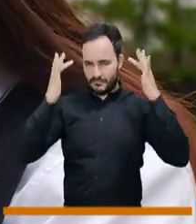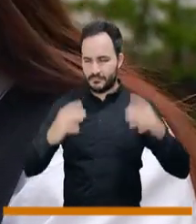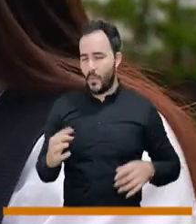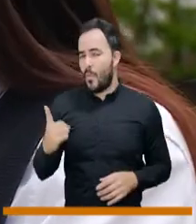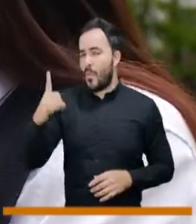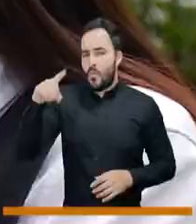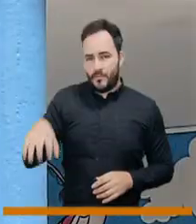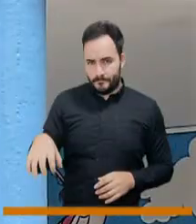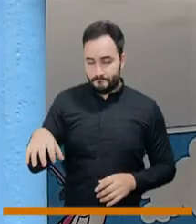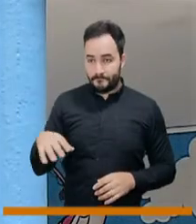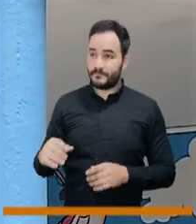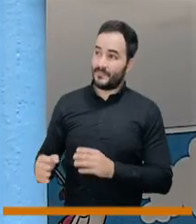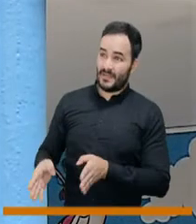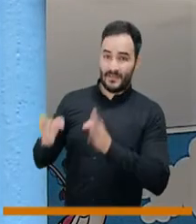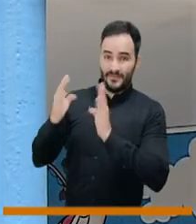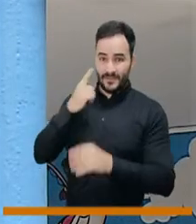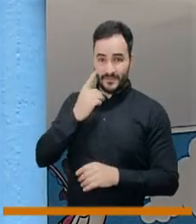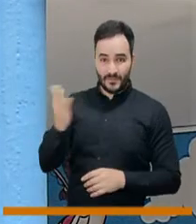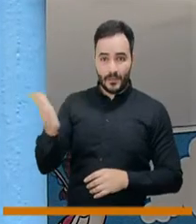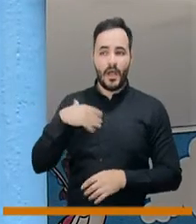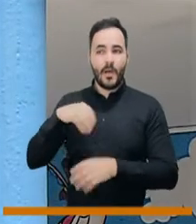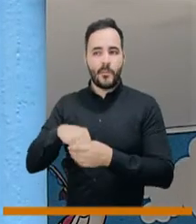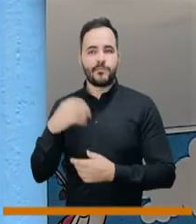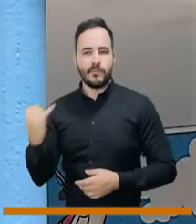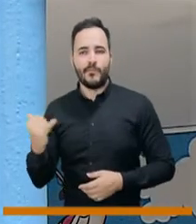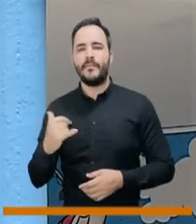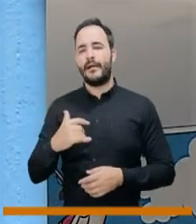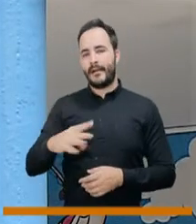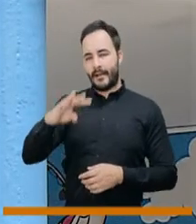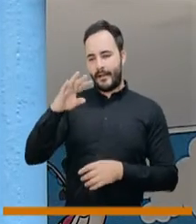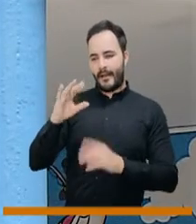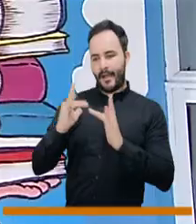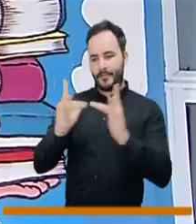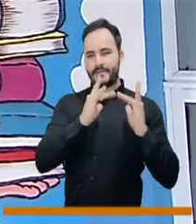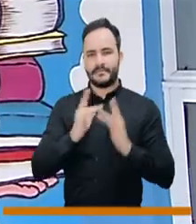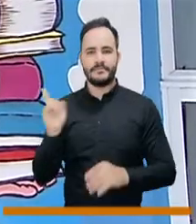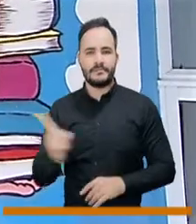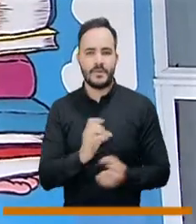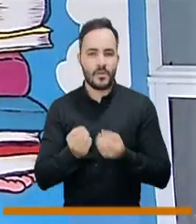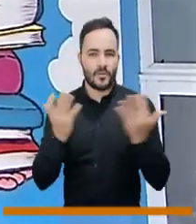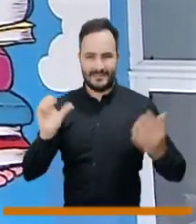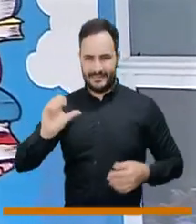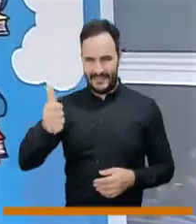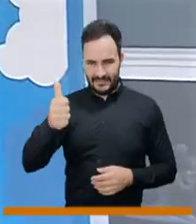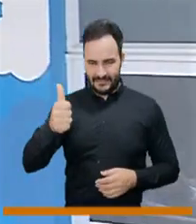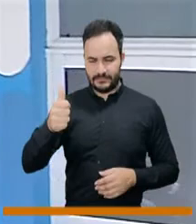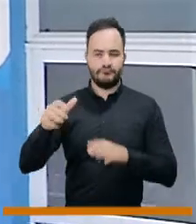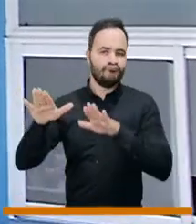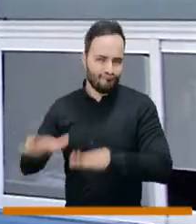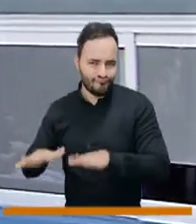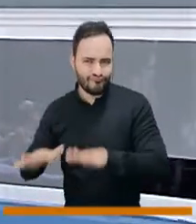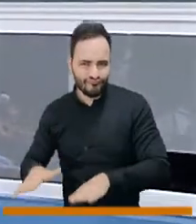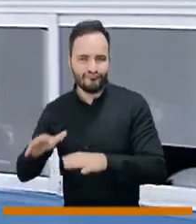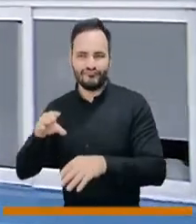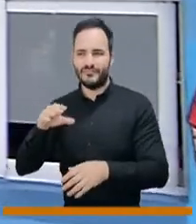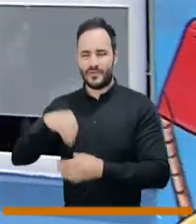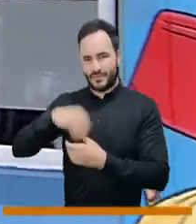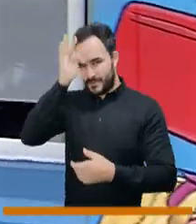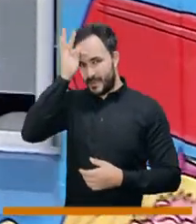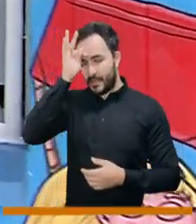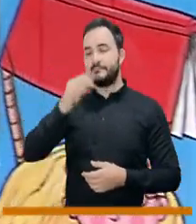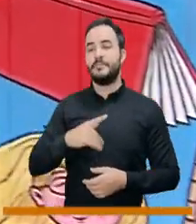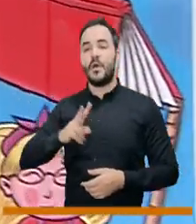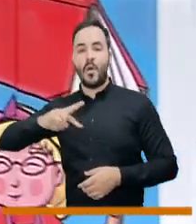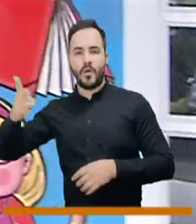pediátrica. En este edificio contamos con 10 camas para hospitalización de niños y niñas. Además tenemos